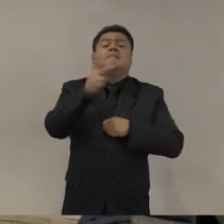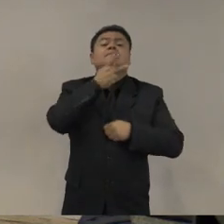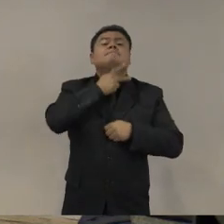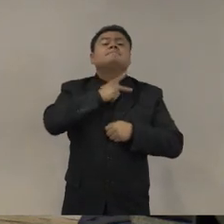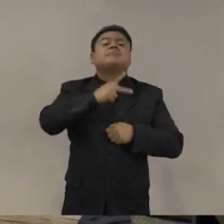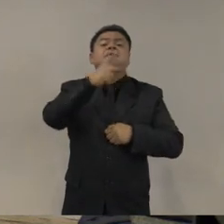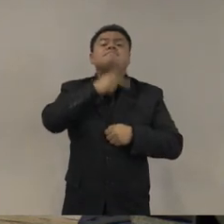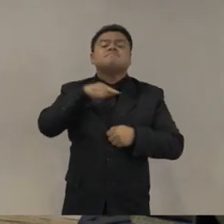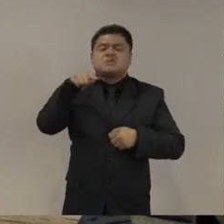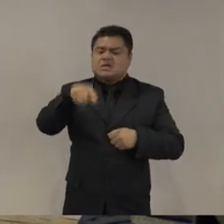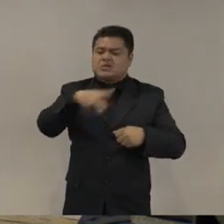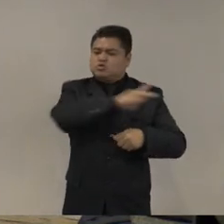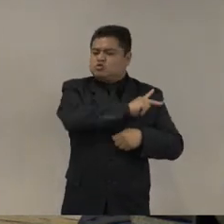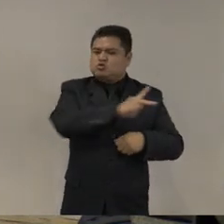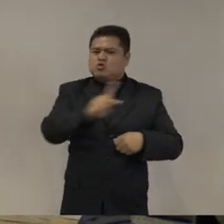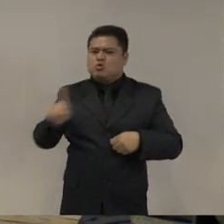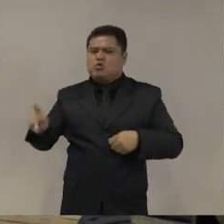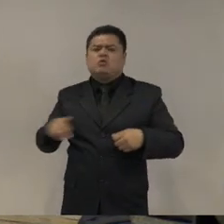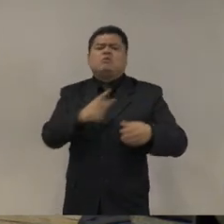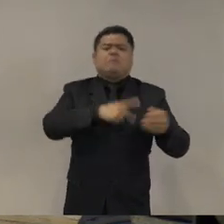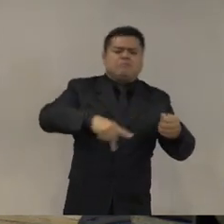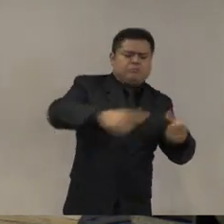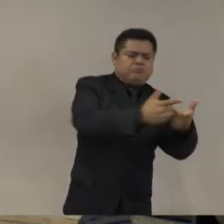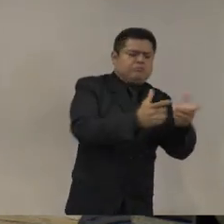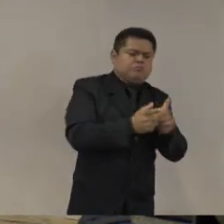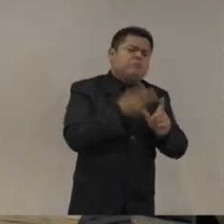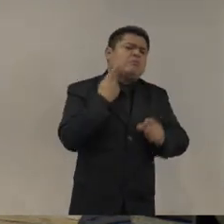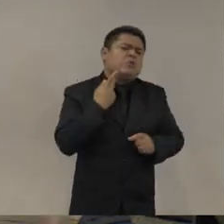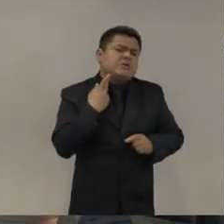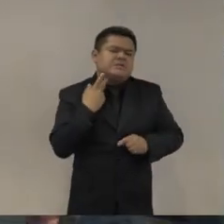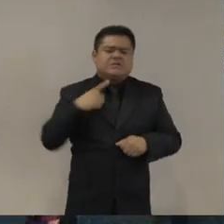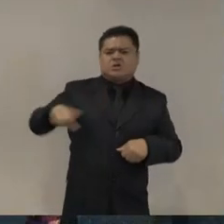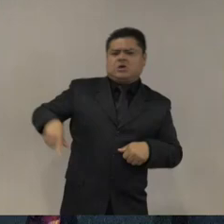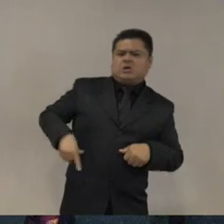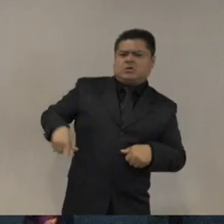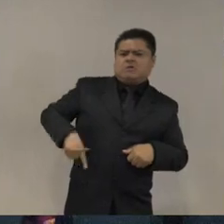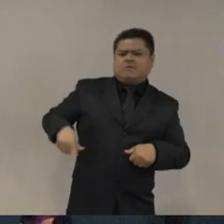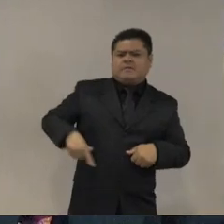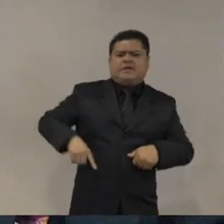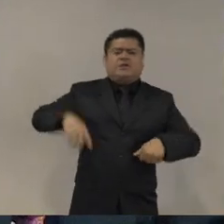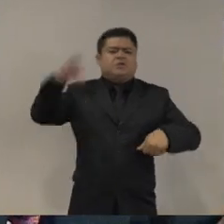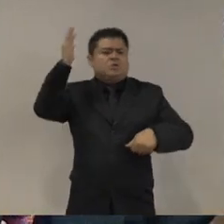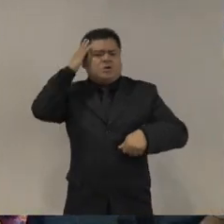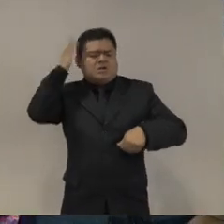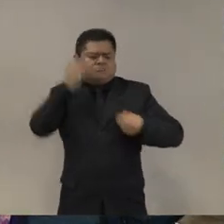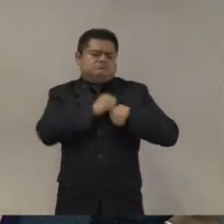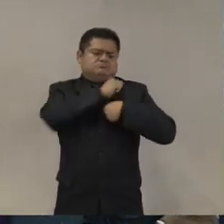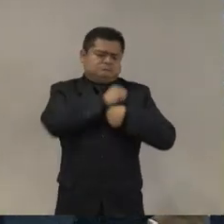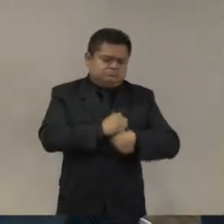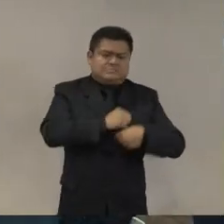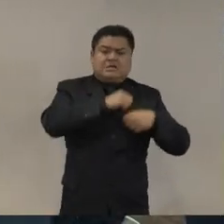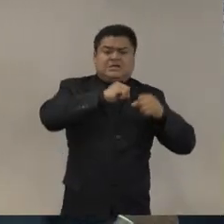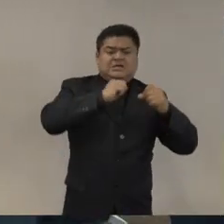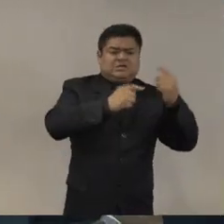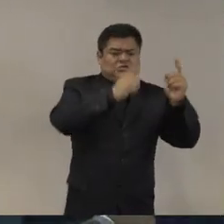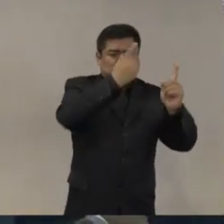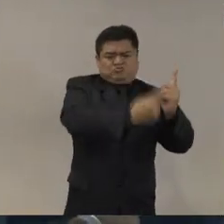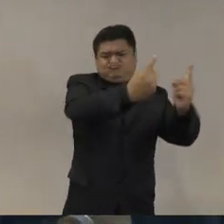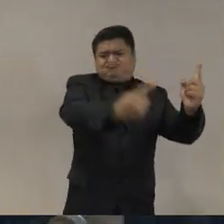empresarios, partidos políticos, gobernantes, esa es la prueba clásica de una red macrocriminal.